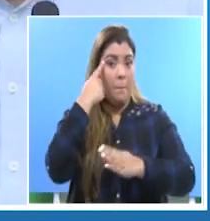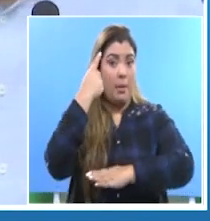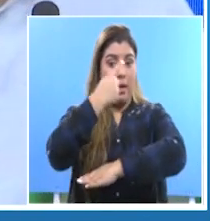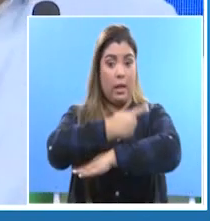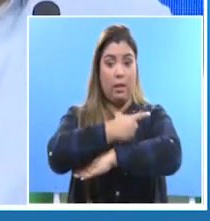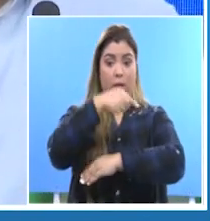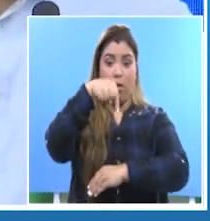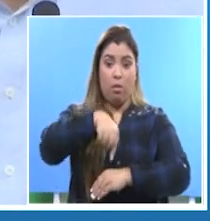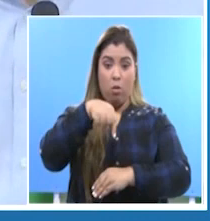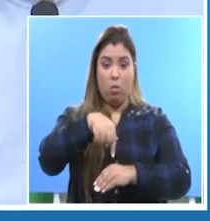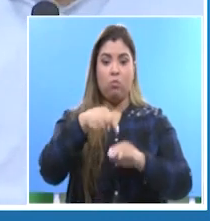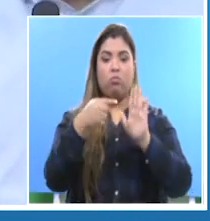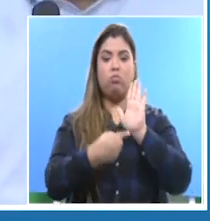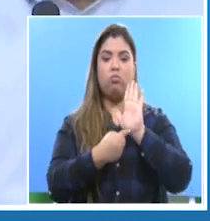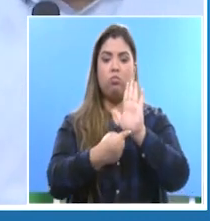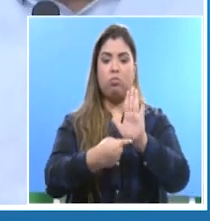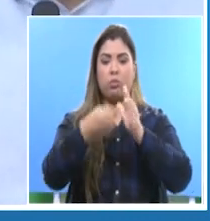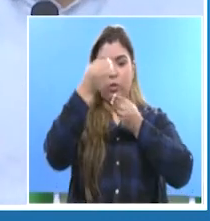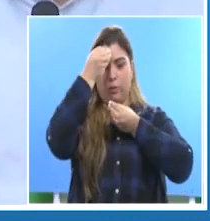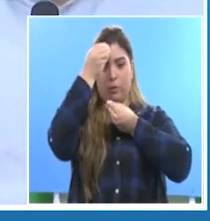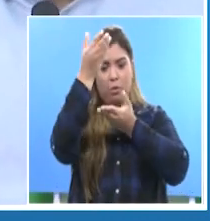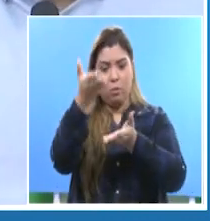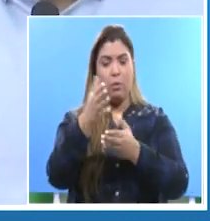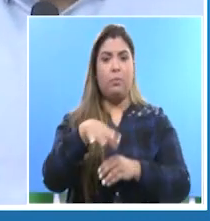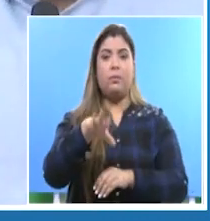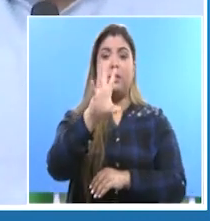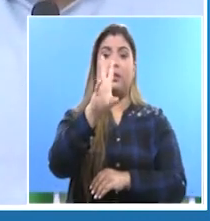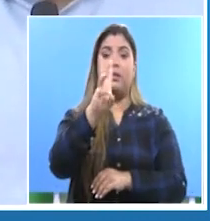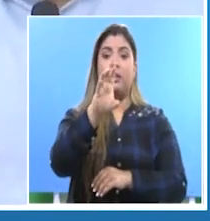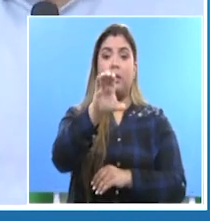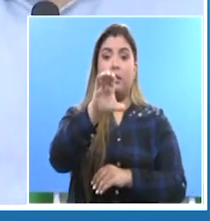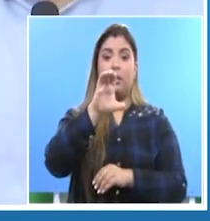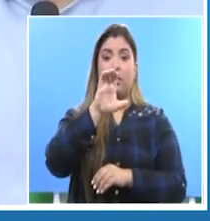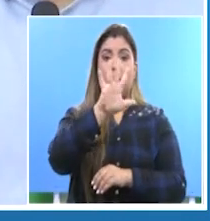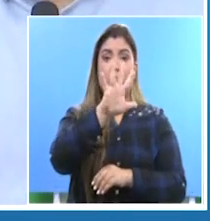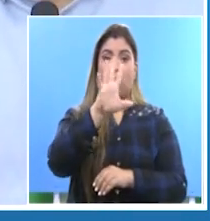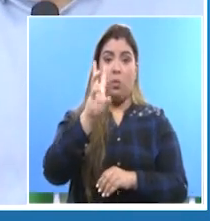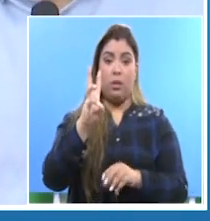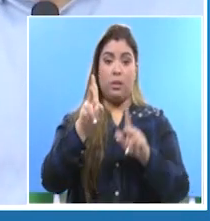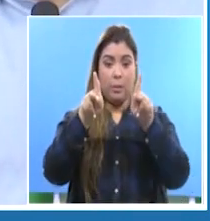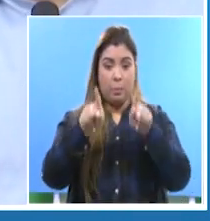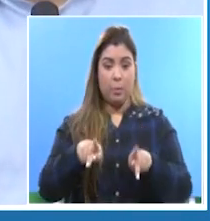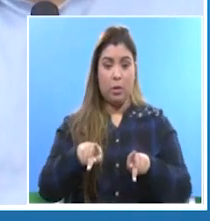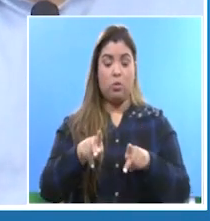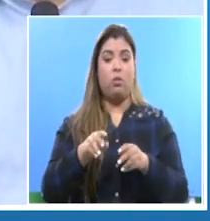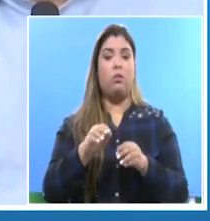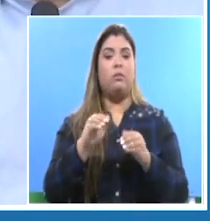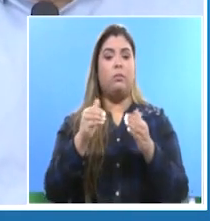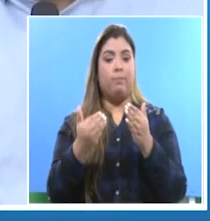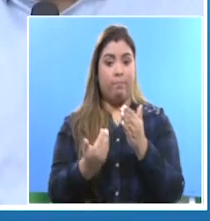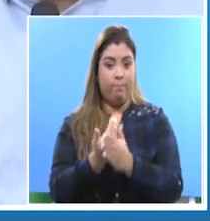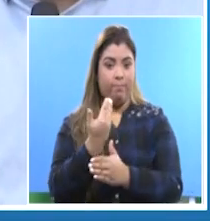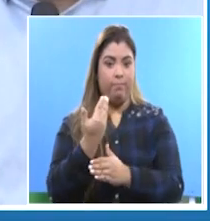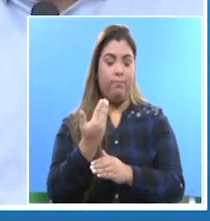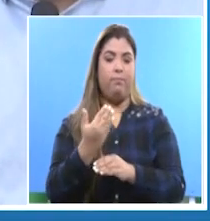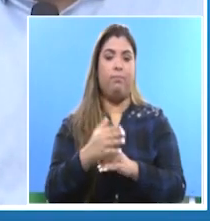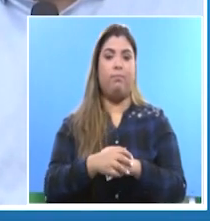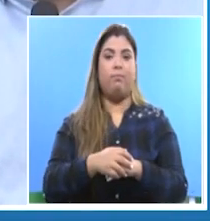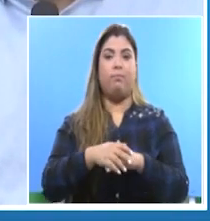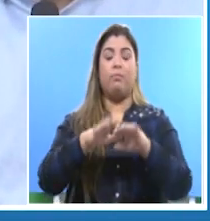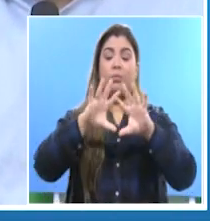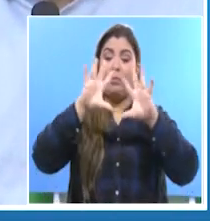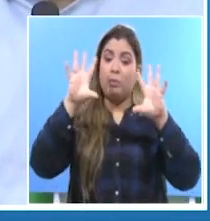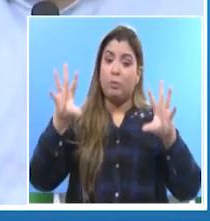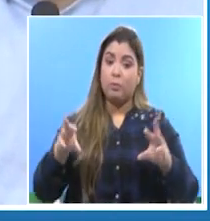reportando 656 casos nuevos, reportados en las últimas 24 horas, para un total